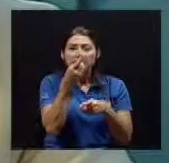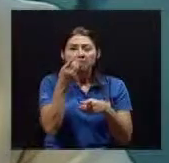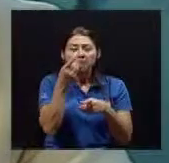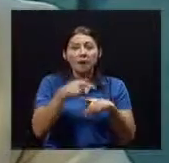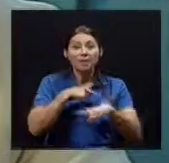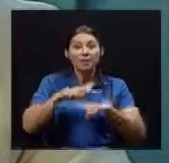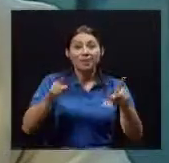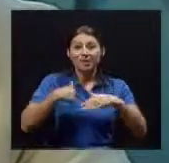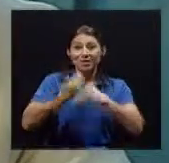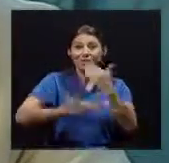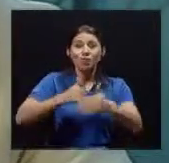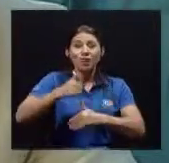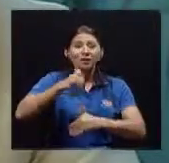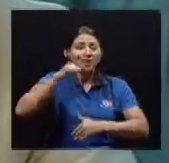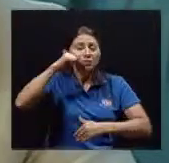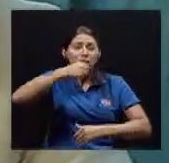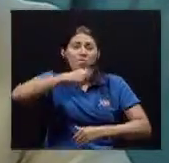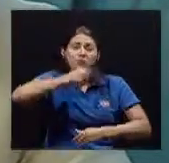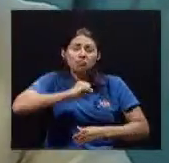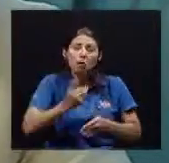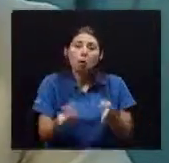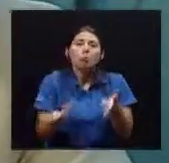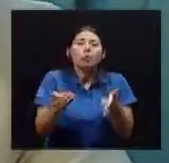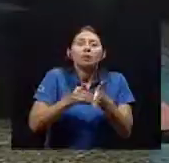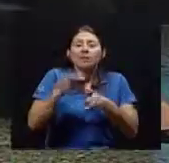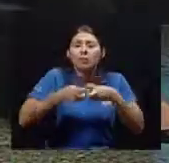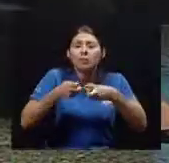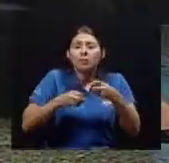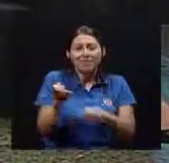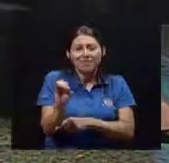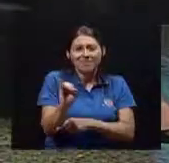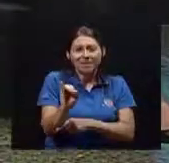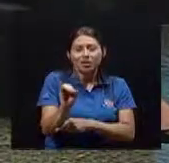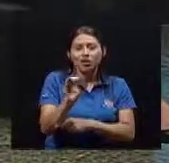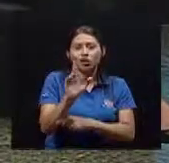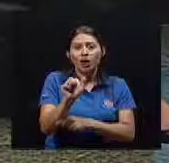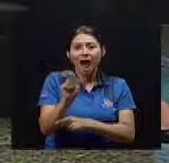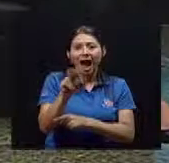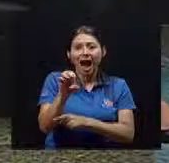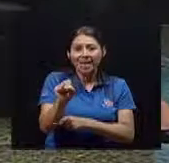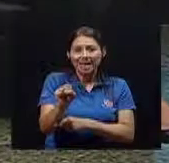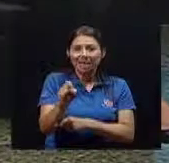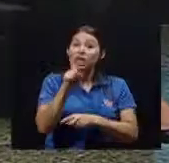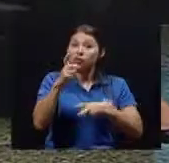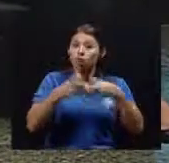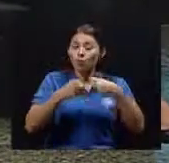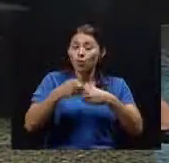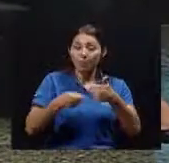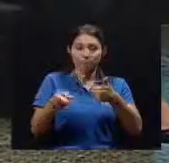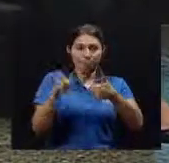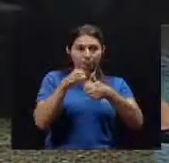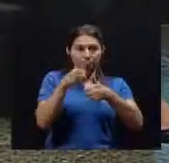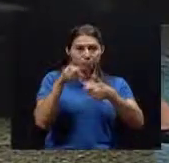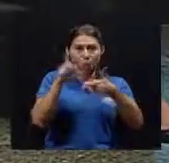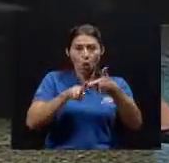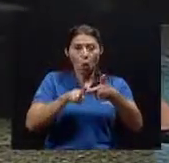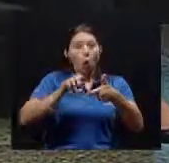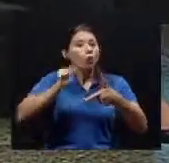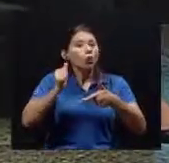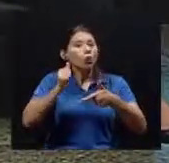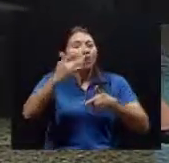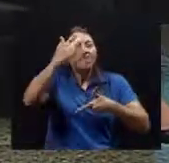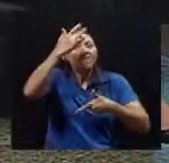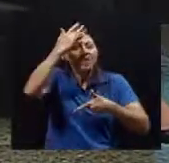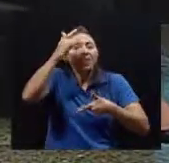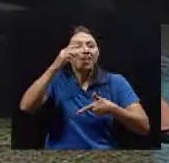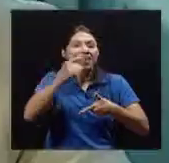recurrir Ese problema Infeccioso De caries Es uno De los problemas Que ellos tienen Otro problema Es el de la enfermedad